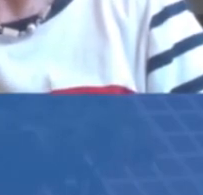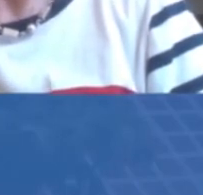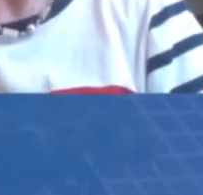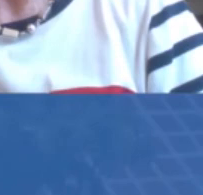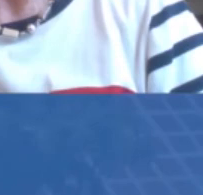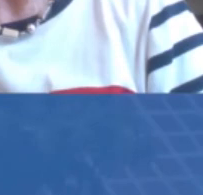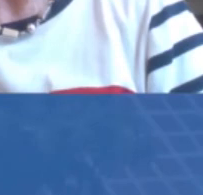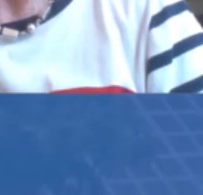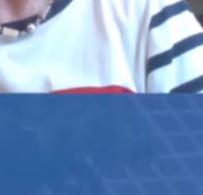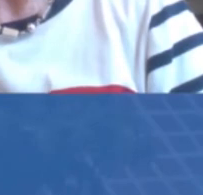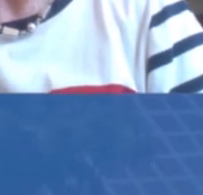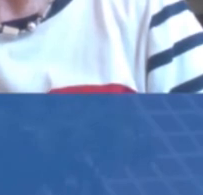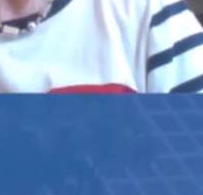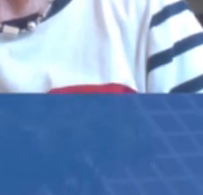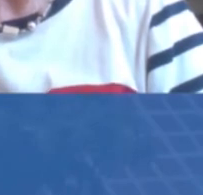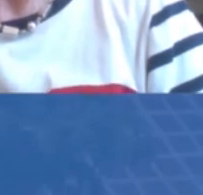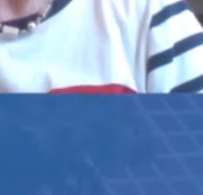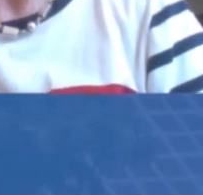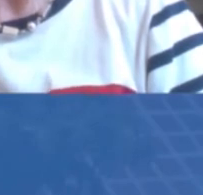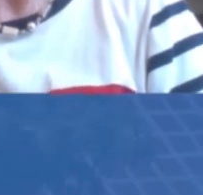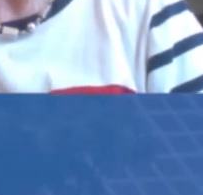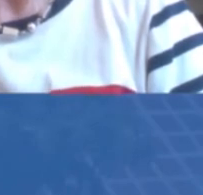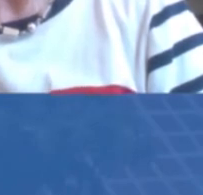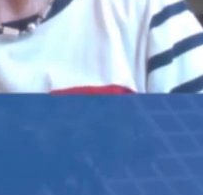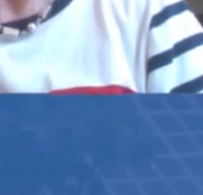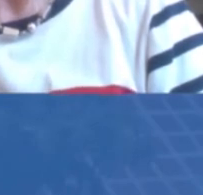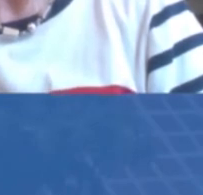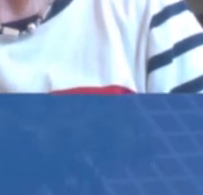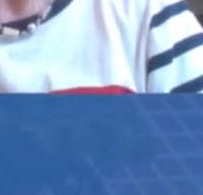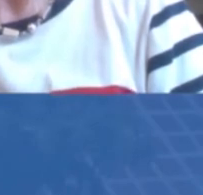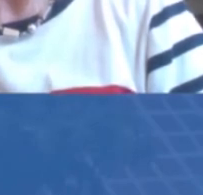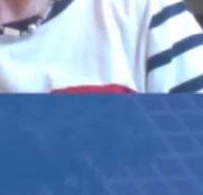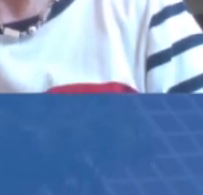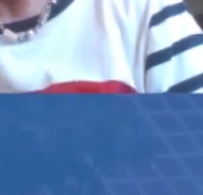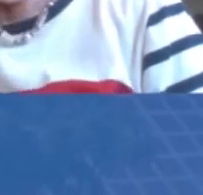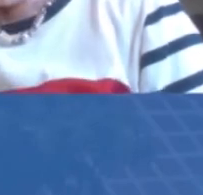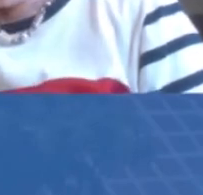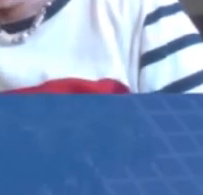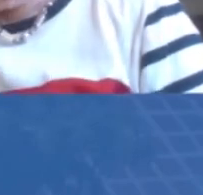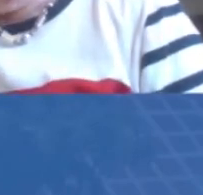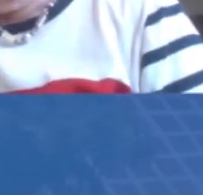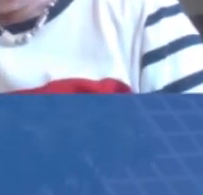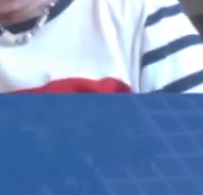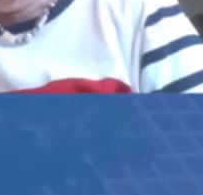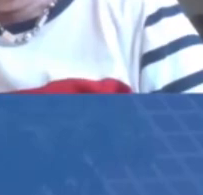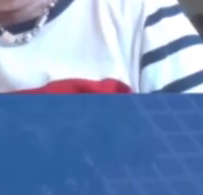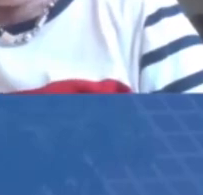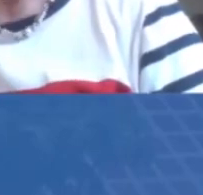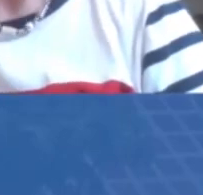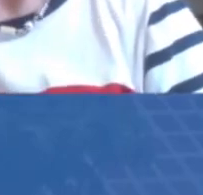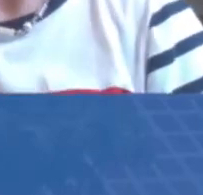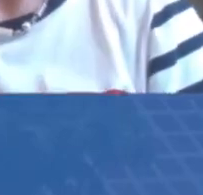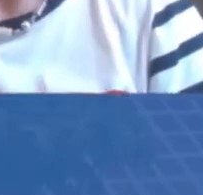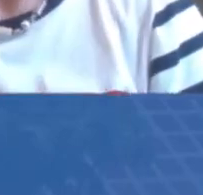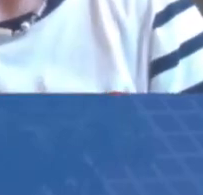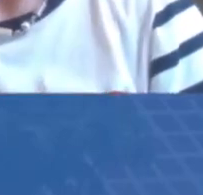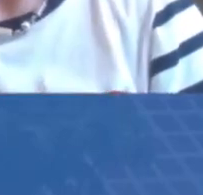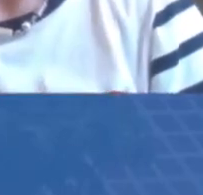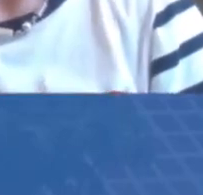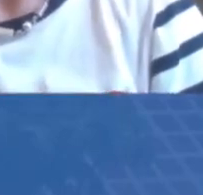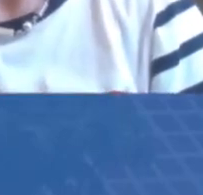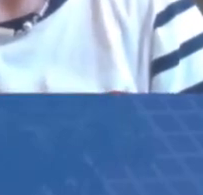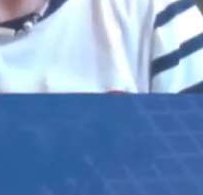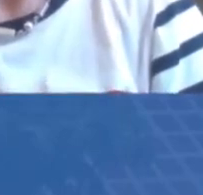quienes aspiran a asumir los destinos de este país el próximo año y al Congreso que se ha de elegir el próximo mes de marzo. Es decir, tengan una mirada